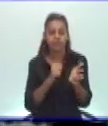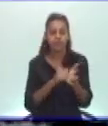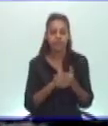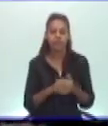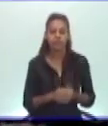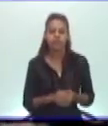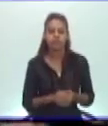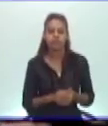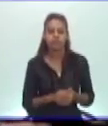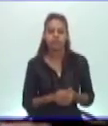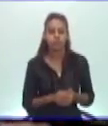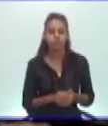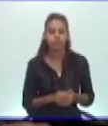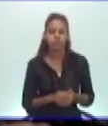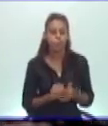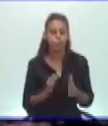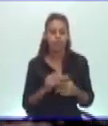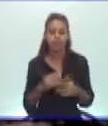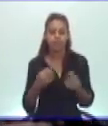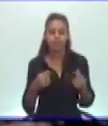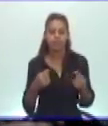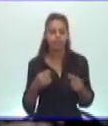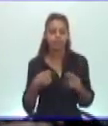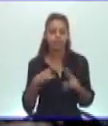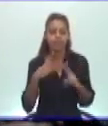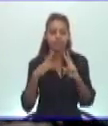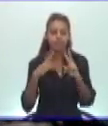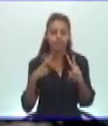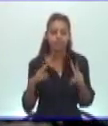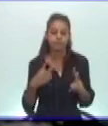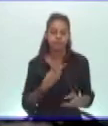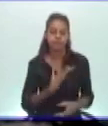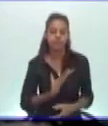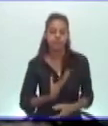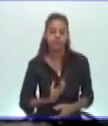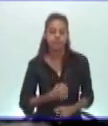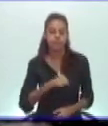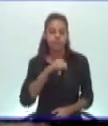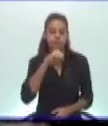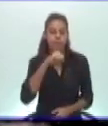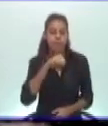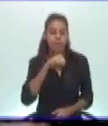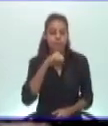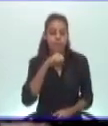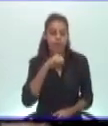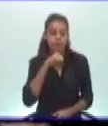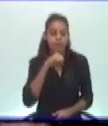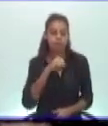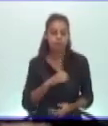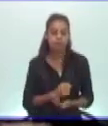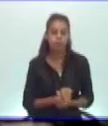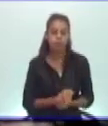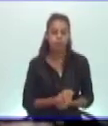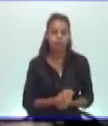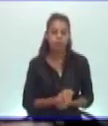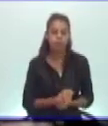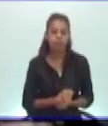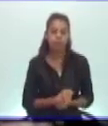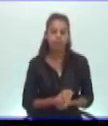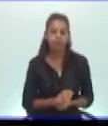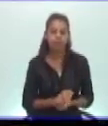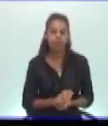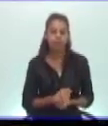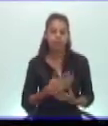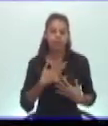Nadie es capaz de imaginar el sufrimiento de una madre que espera a su hijo de